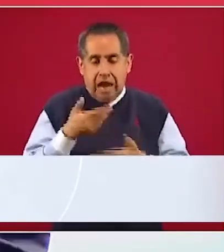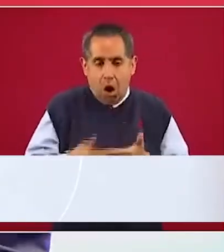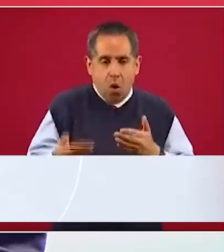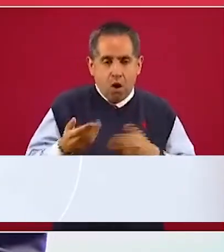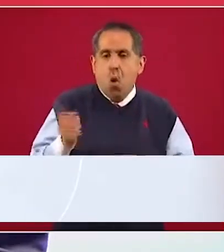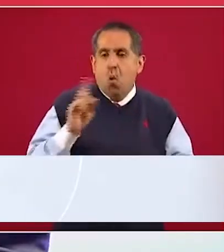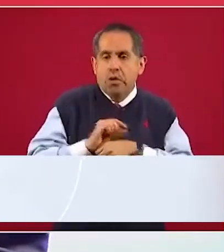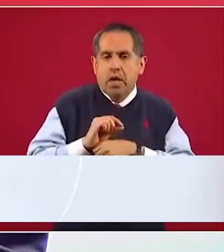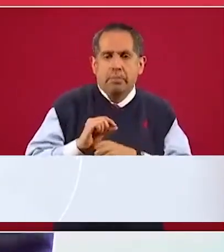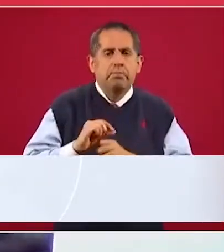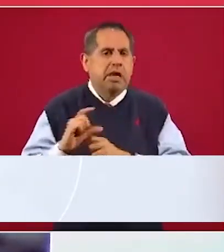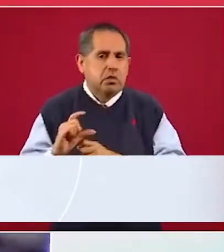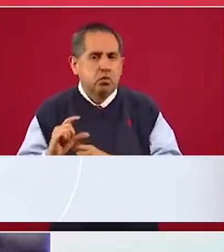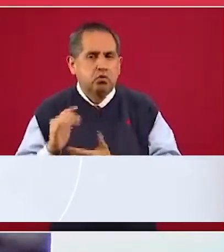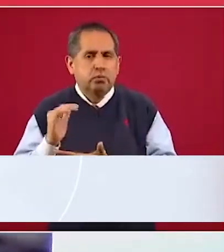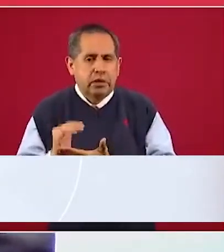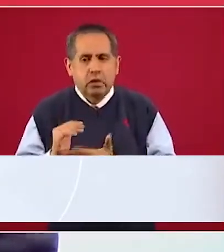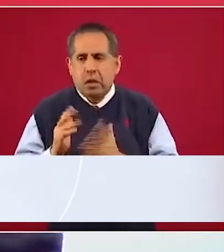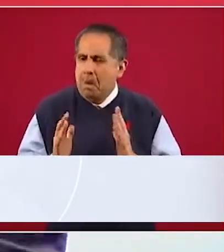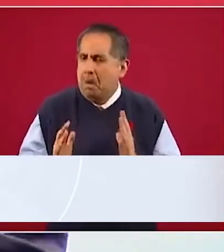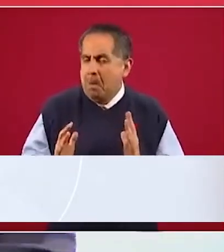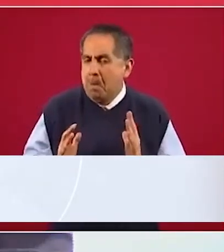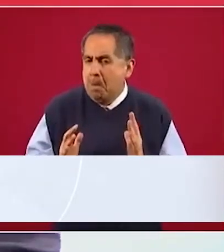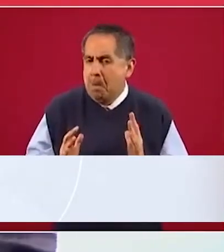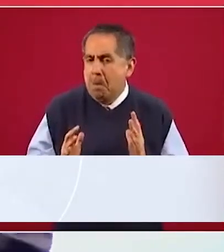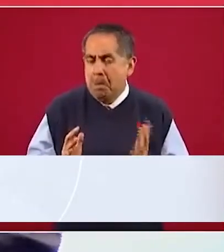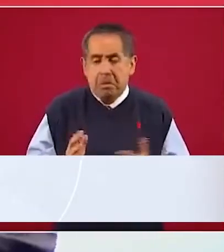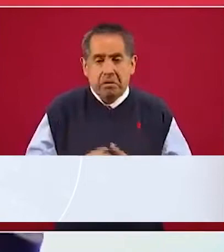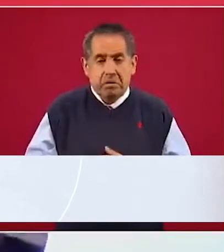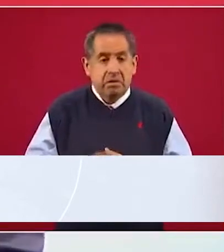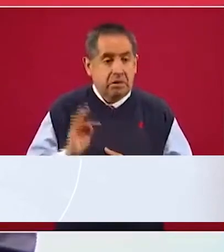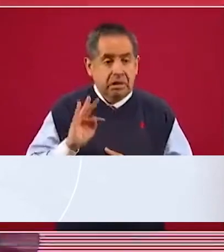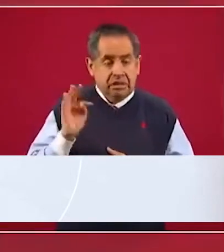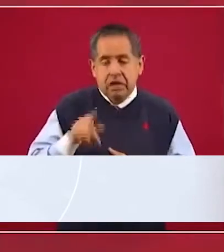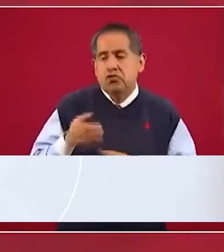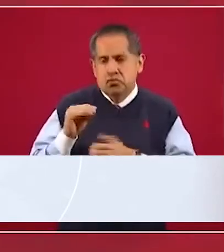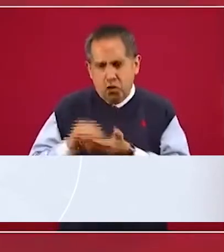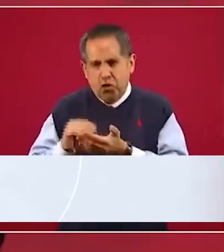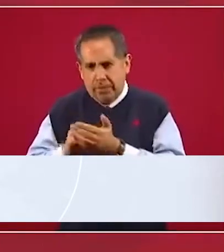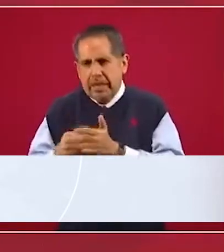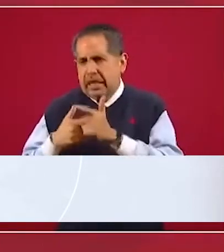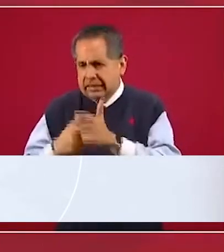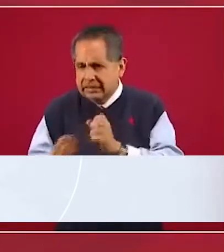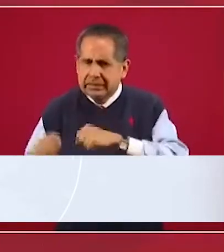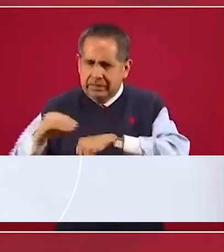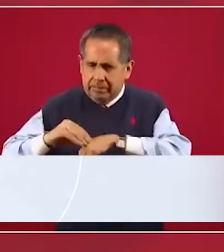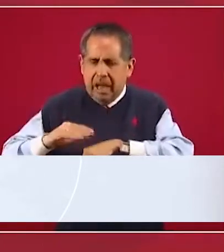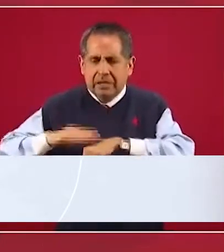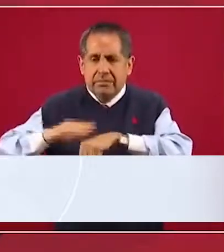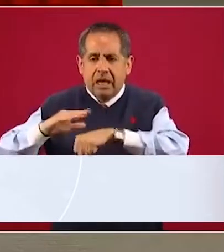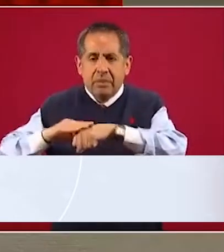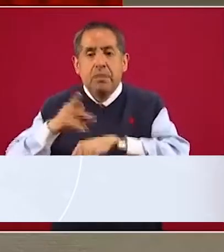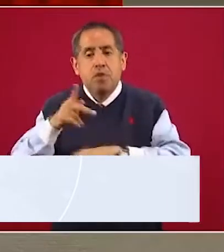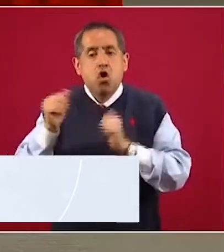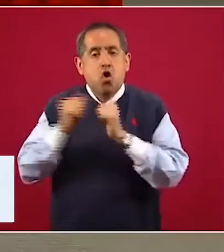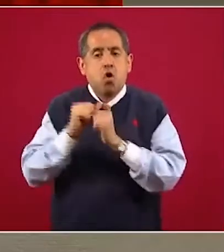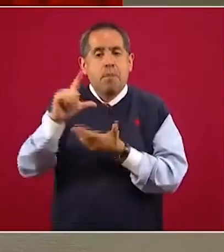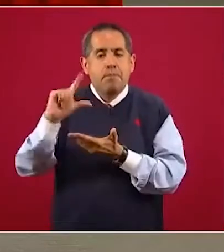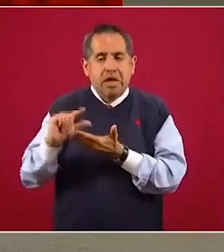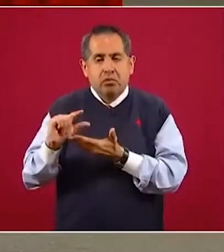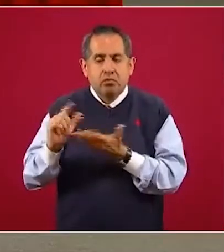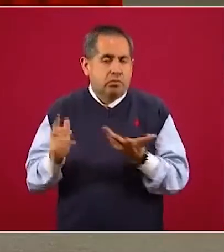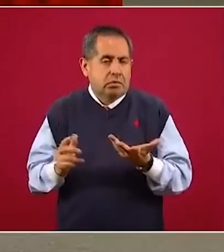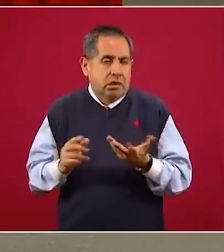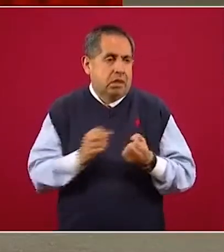proporcionalmente más pequeño. Aún cuando el número de casos ciertamente es mayor,